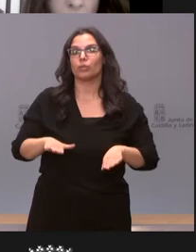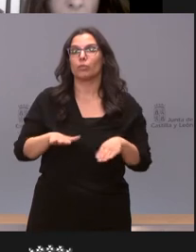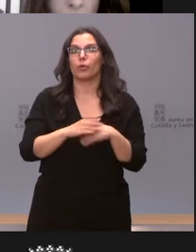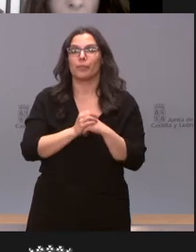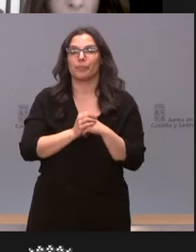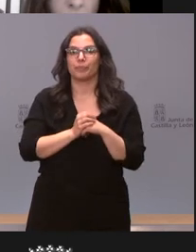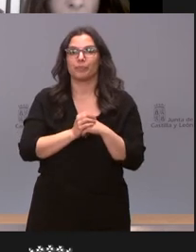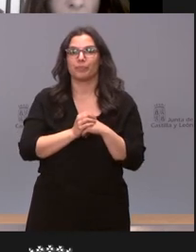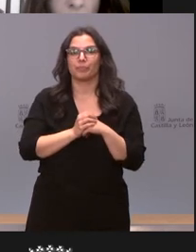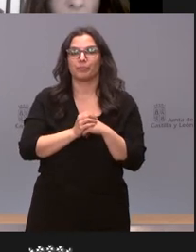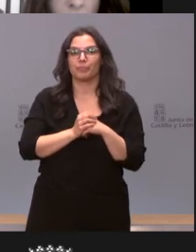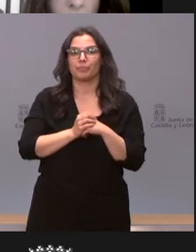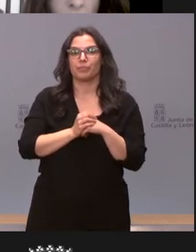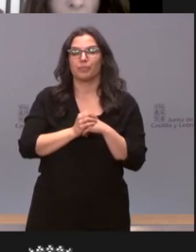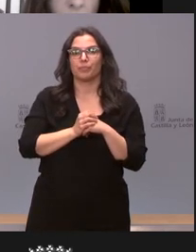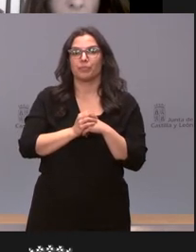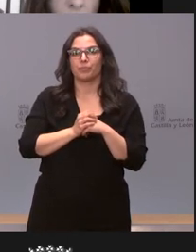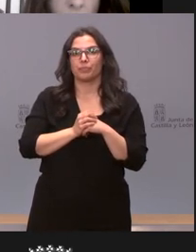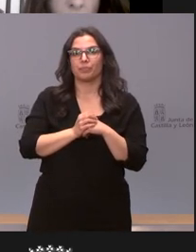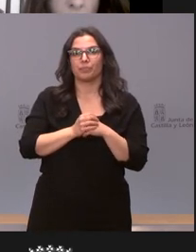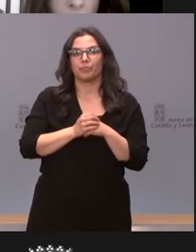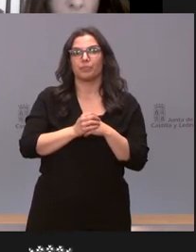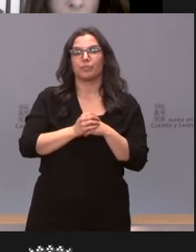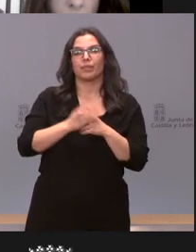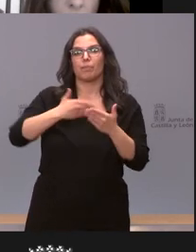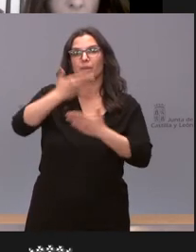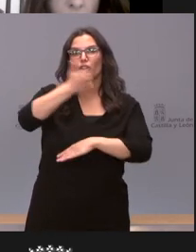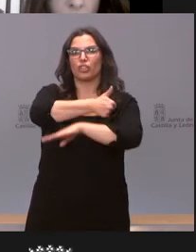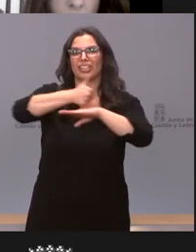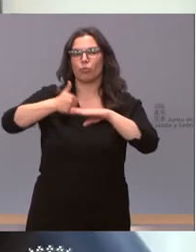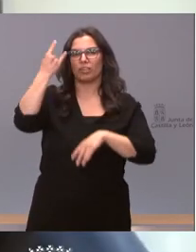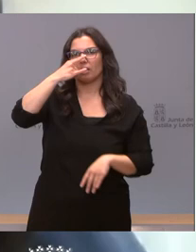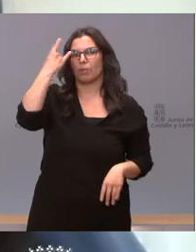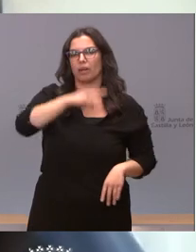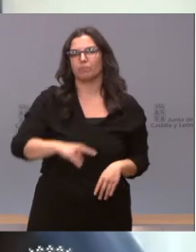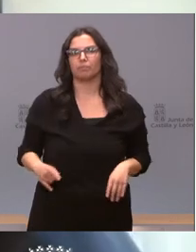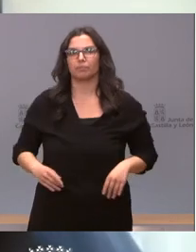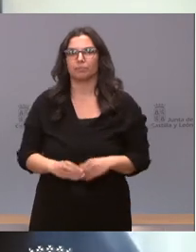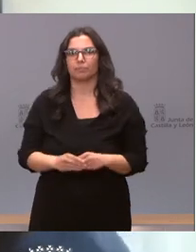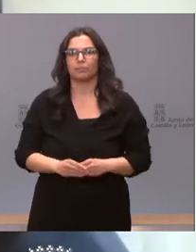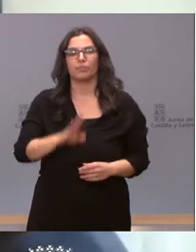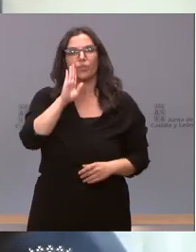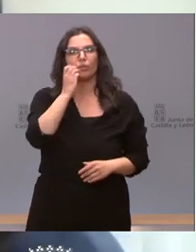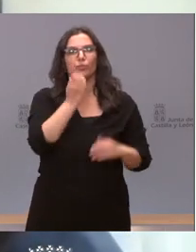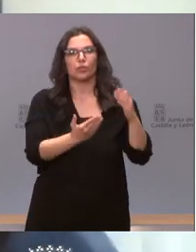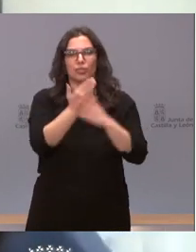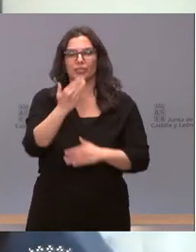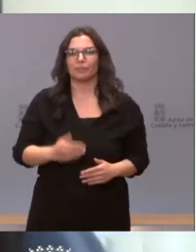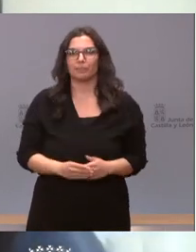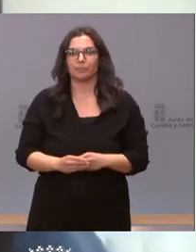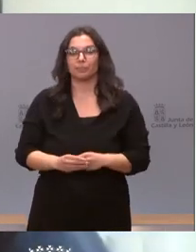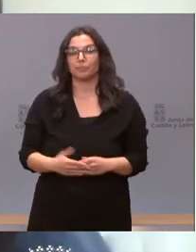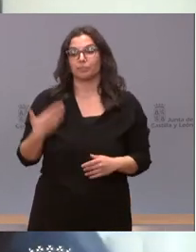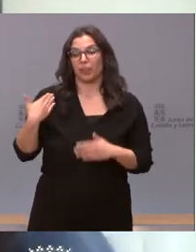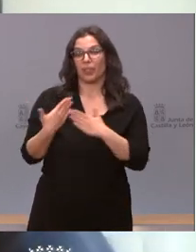hoy Tamara Navarro de Tribuna de Salamanca adelante Hola, buenos días en los últimos